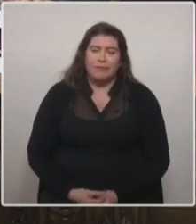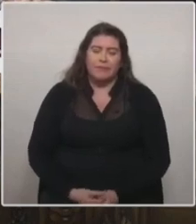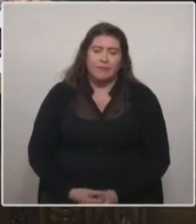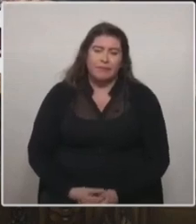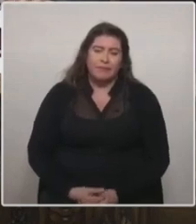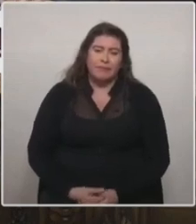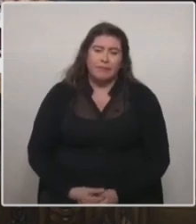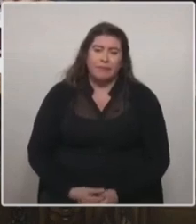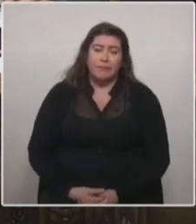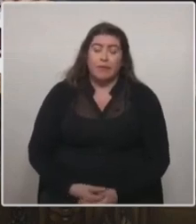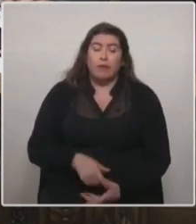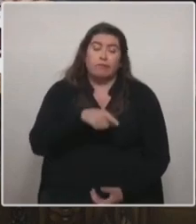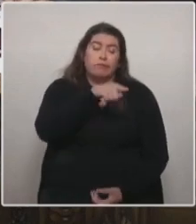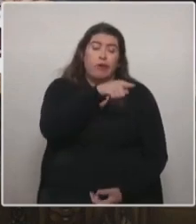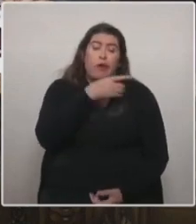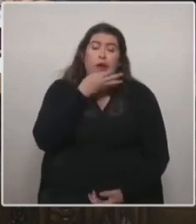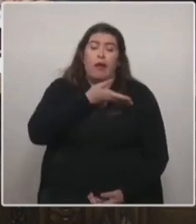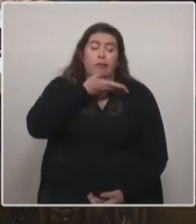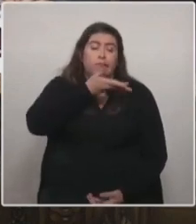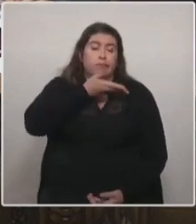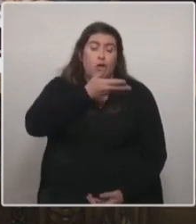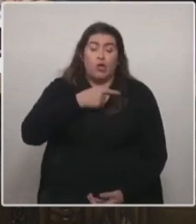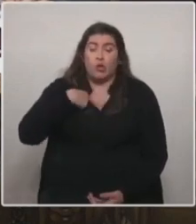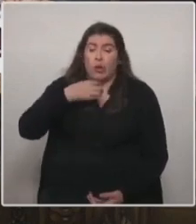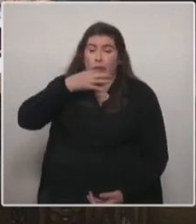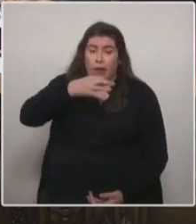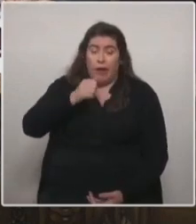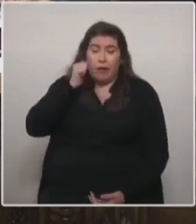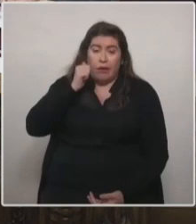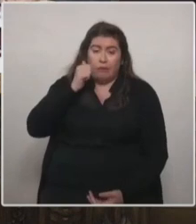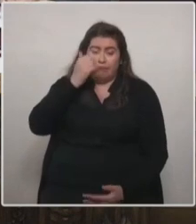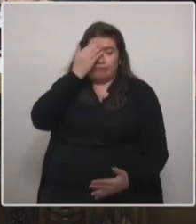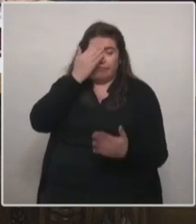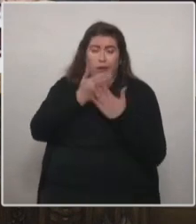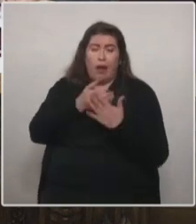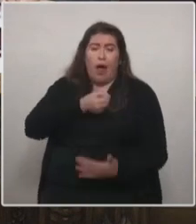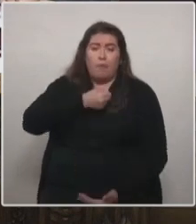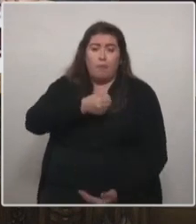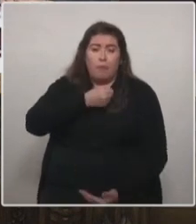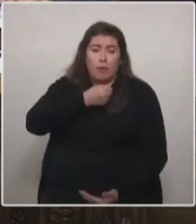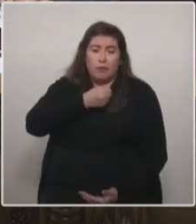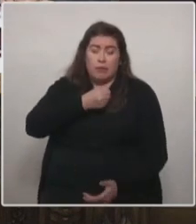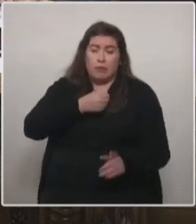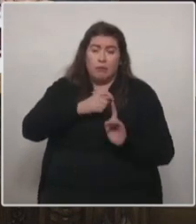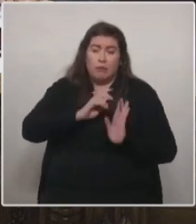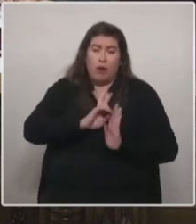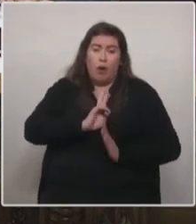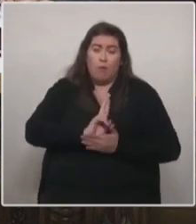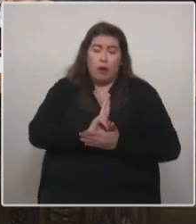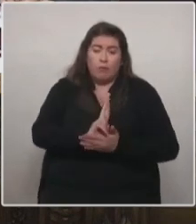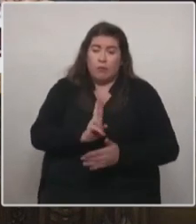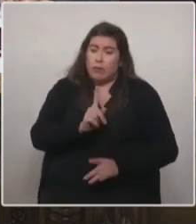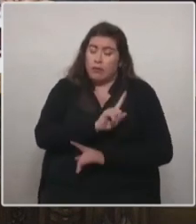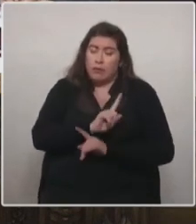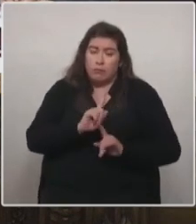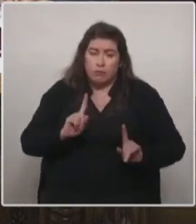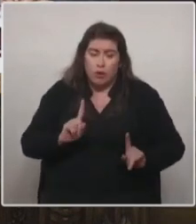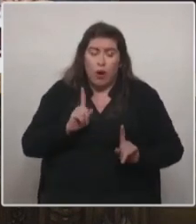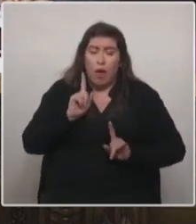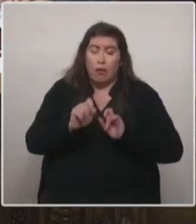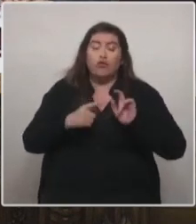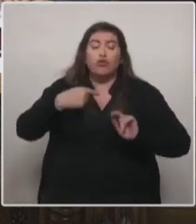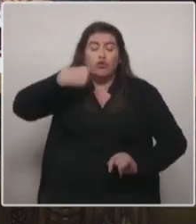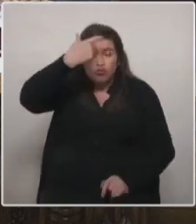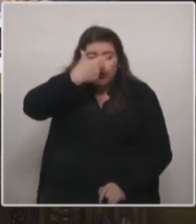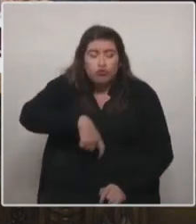Las palabras que emití ayer frente a la prensa no me representan, no es la defensa... Yo soy y fui